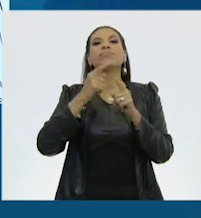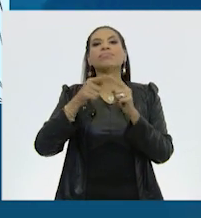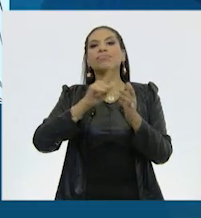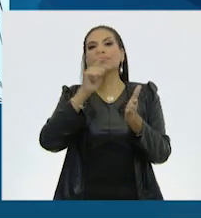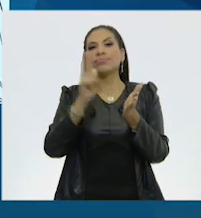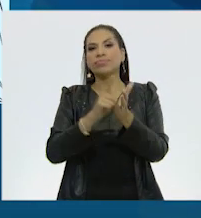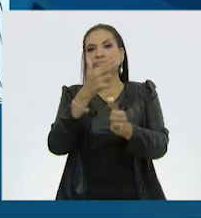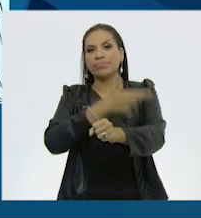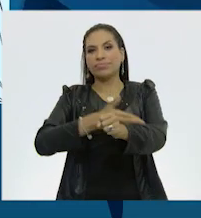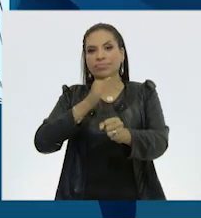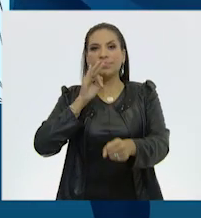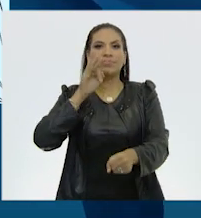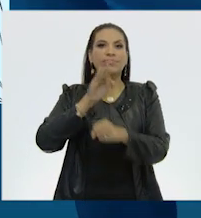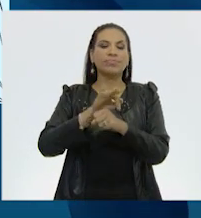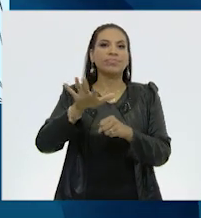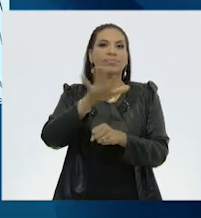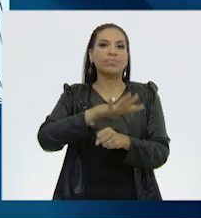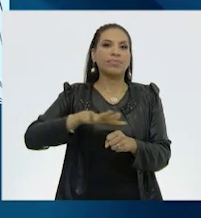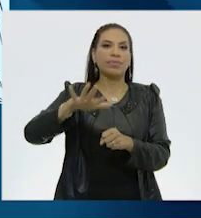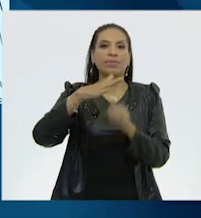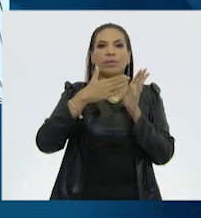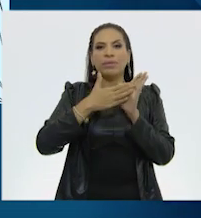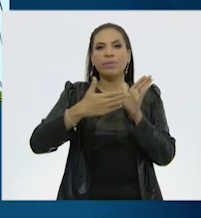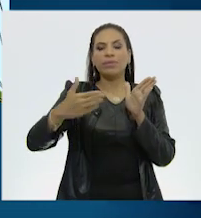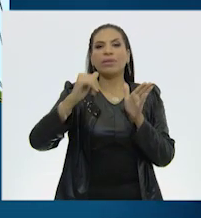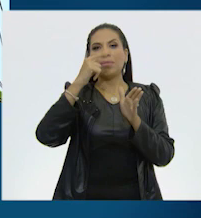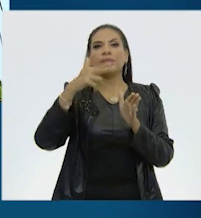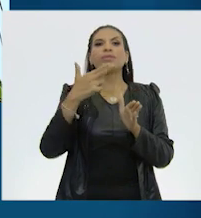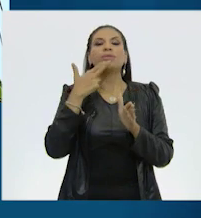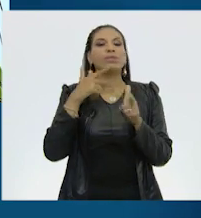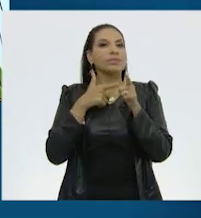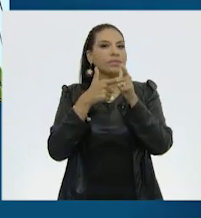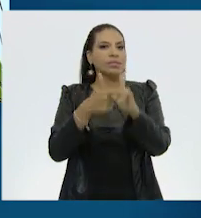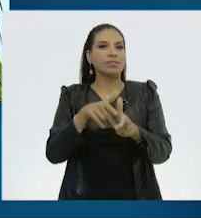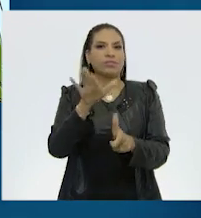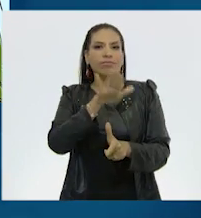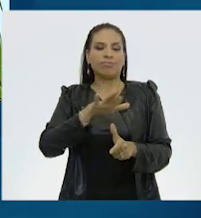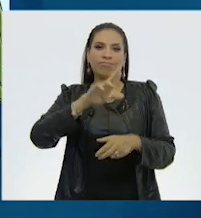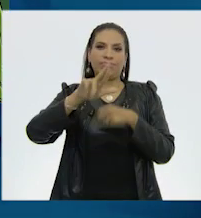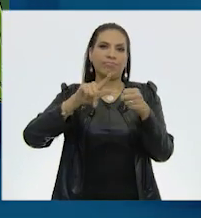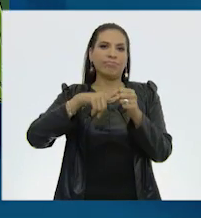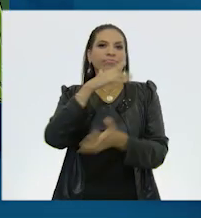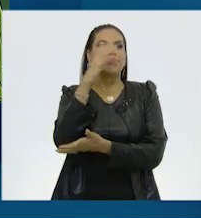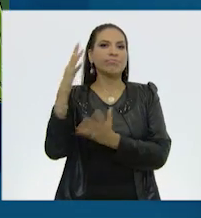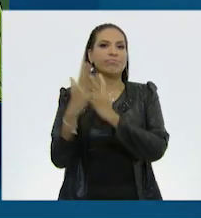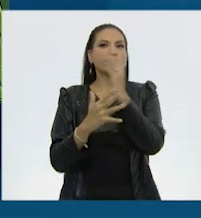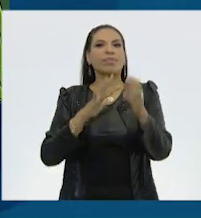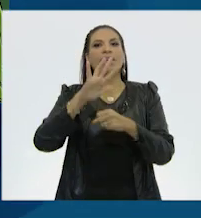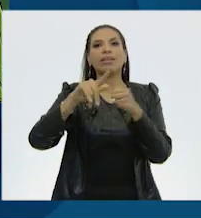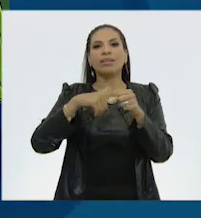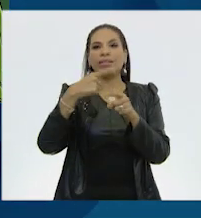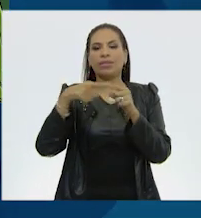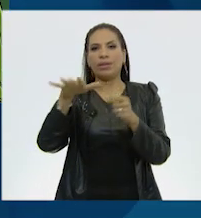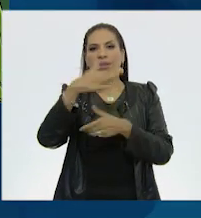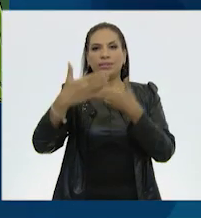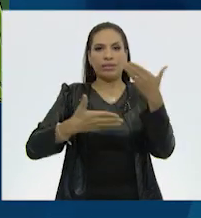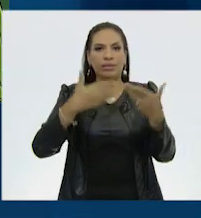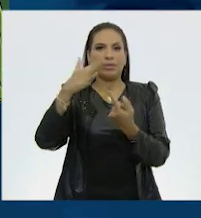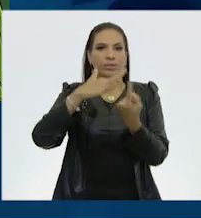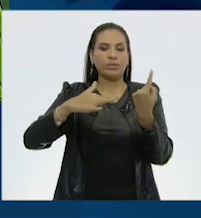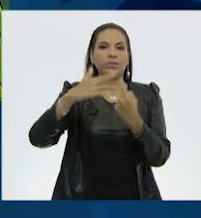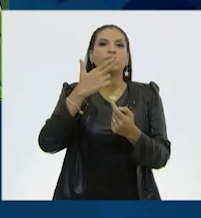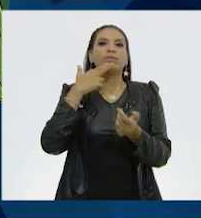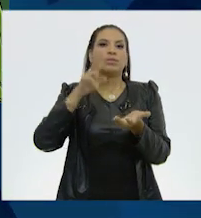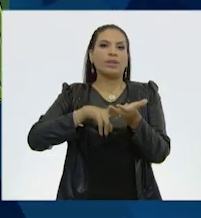legales, con el fin de garantizar a largo plazo la conservación del patrimonio natural, los servicios ambientales y el valor